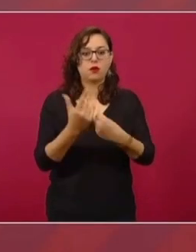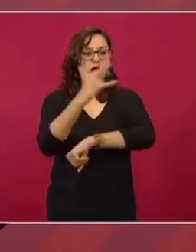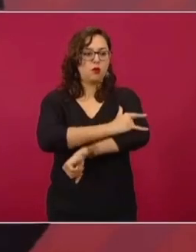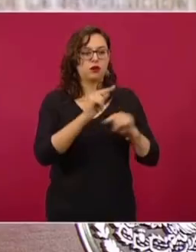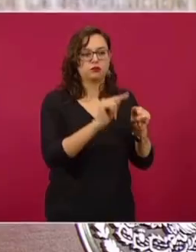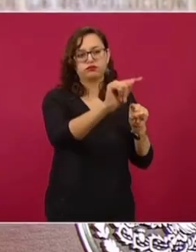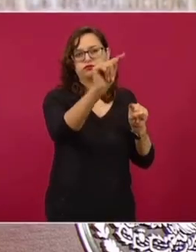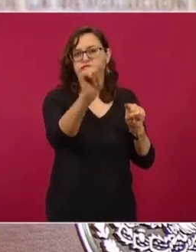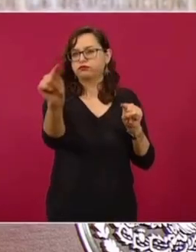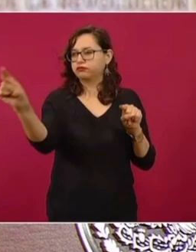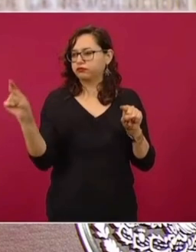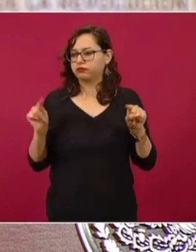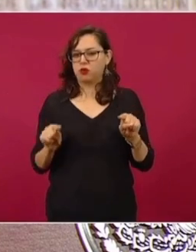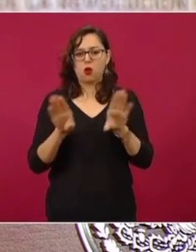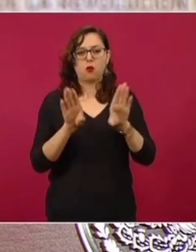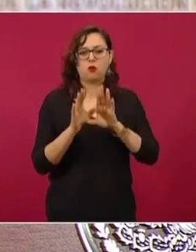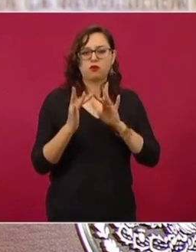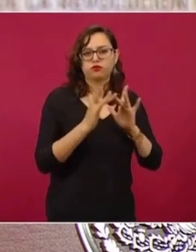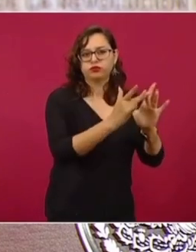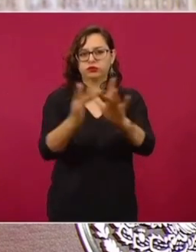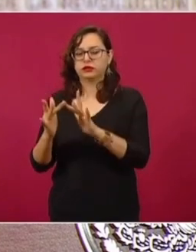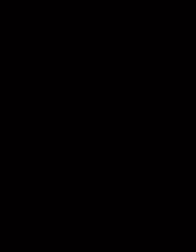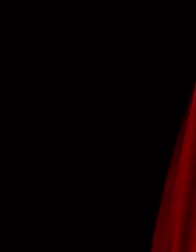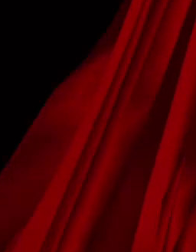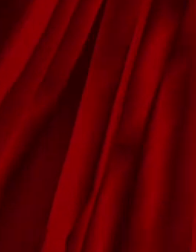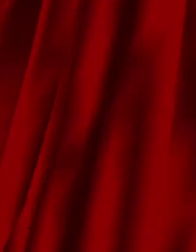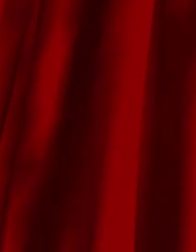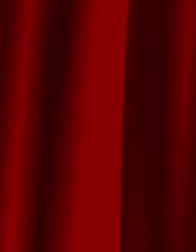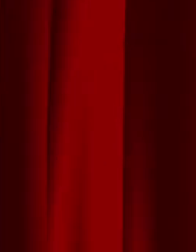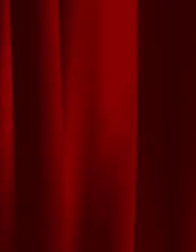de aeropuertos y del Tren Maya. ¡Gracias! ¡Gracias! ¡Gracias! ¡Gracias! ¡Gracias! ¡Gracias! ¡Gracias!